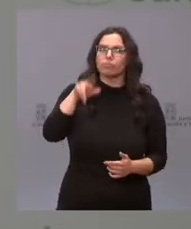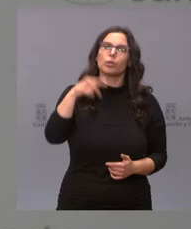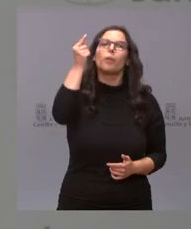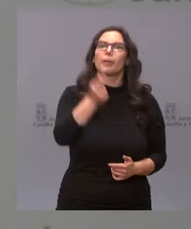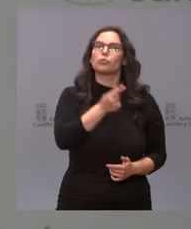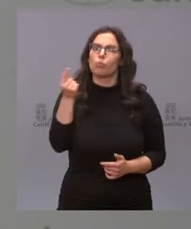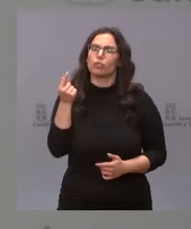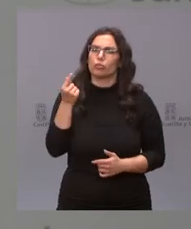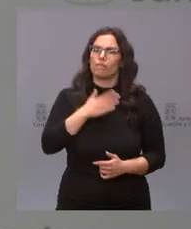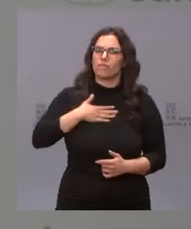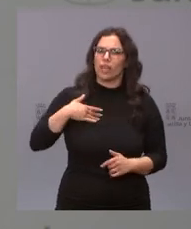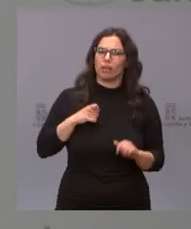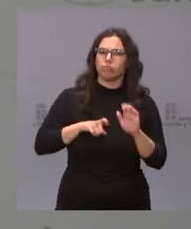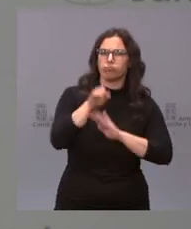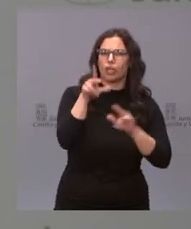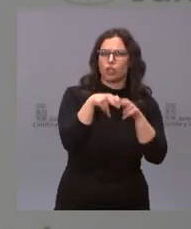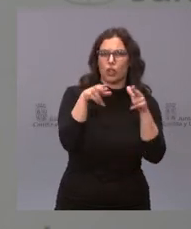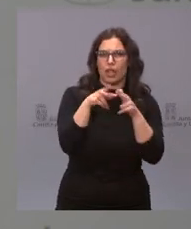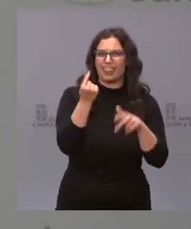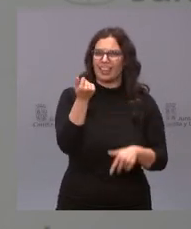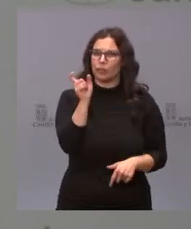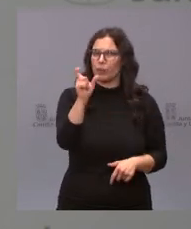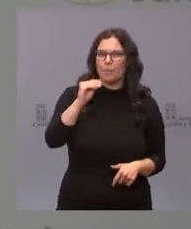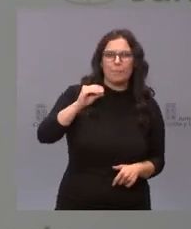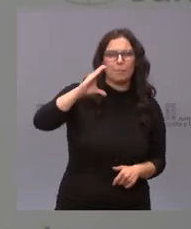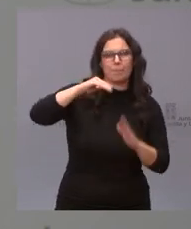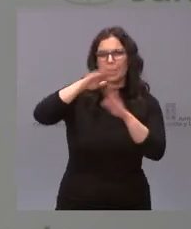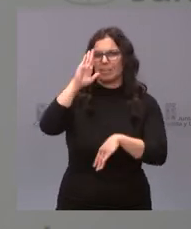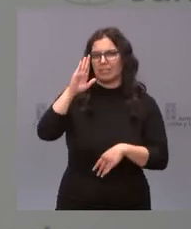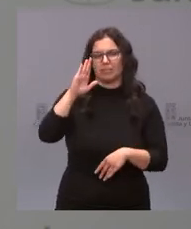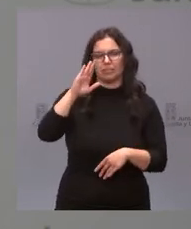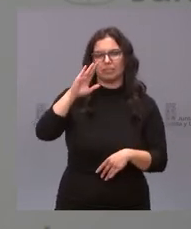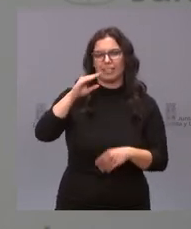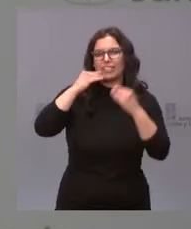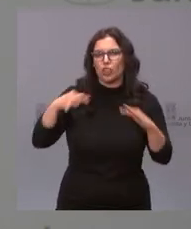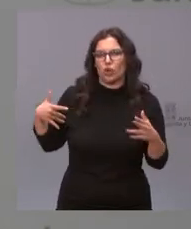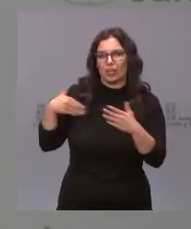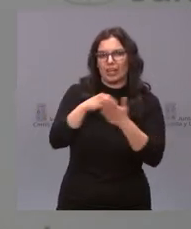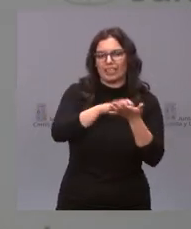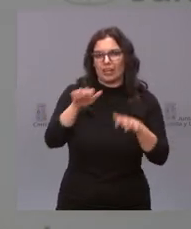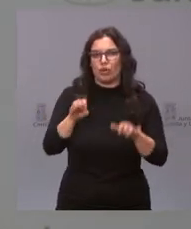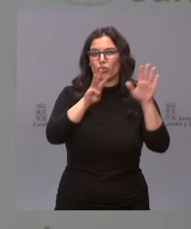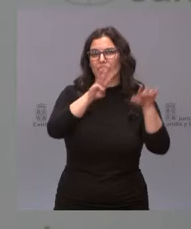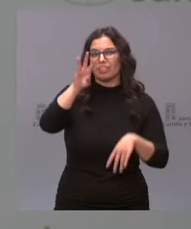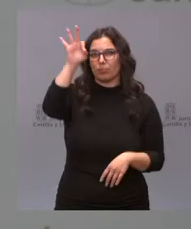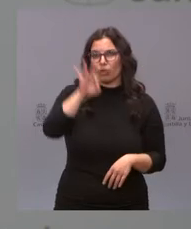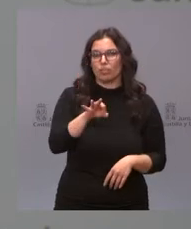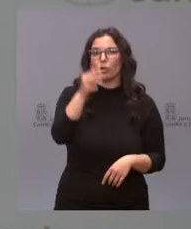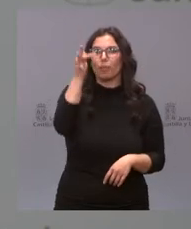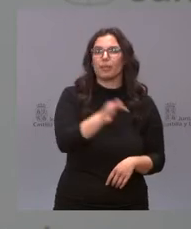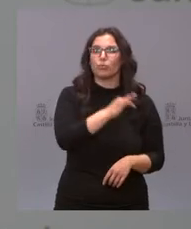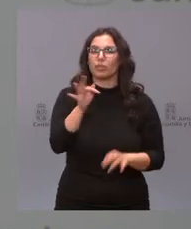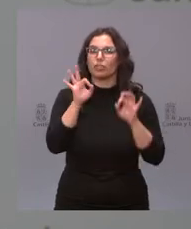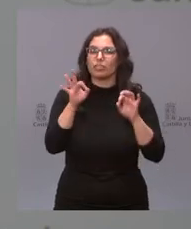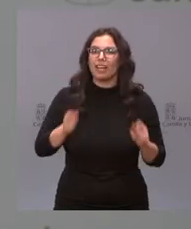ambicioso en lo social, es el más elevado de la historia de Castilla y León, con un 83% del presupuesto destinado a